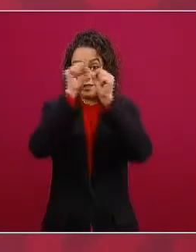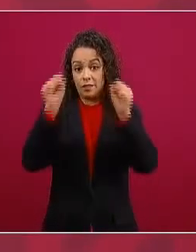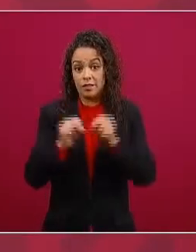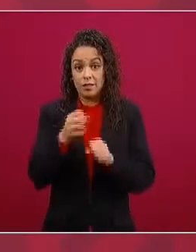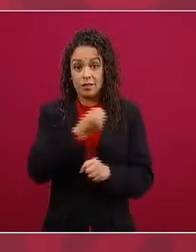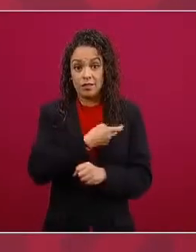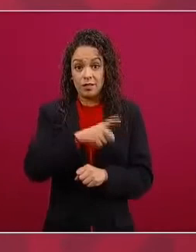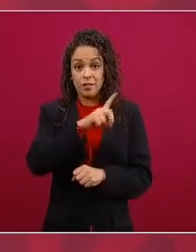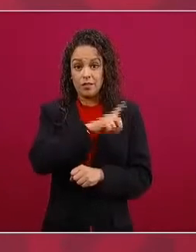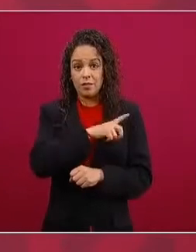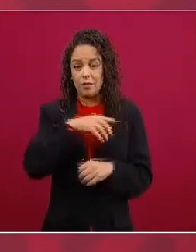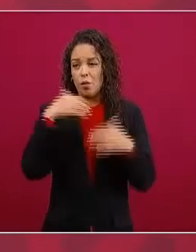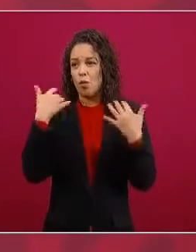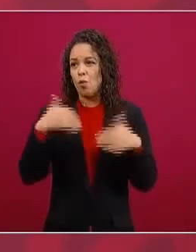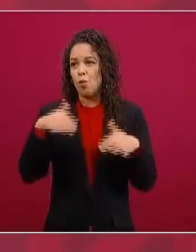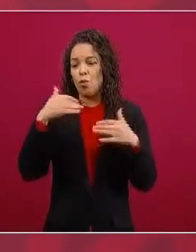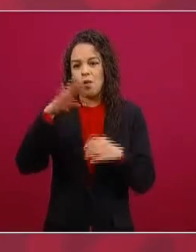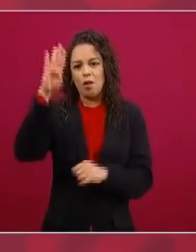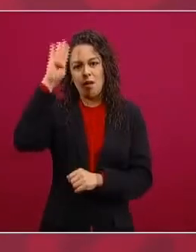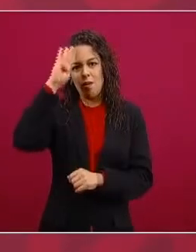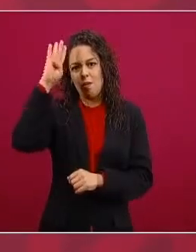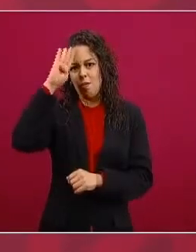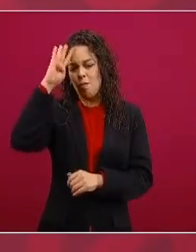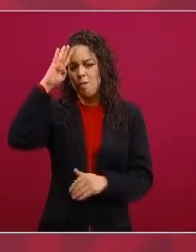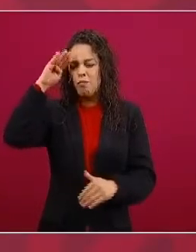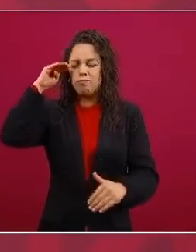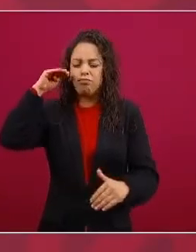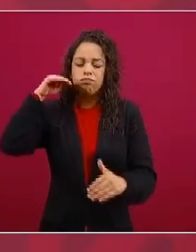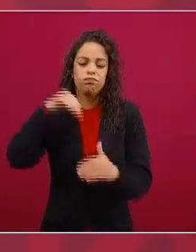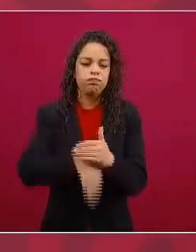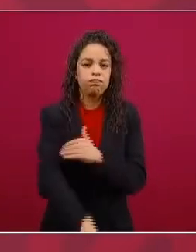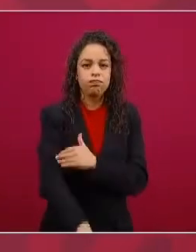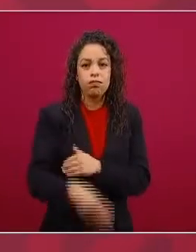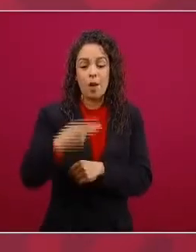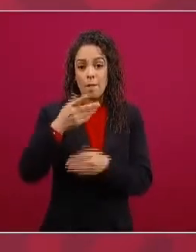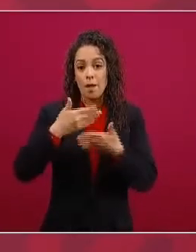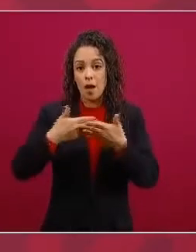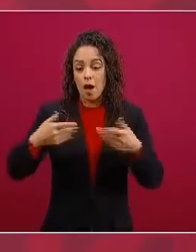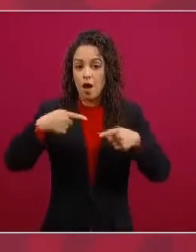levantando con un gran esfuerzo y aquí destaco